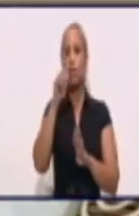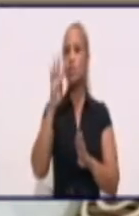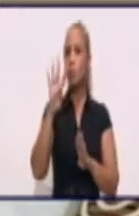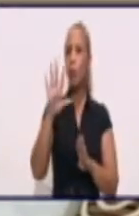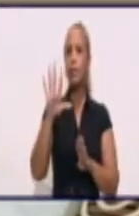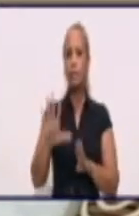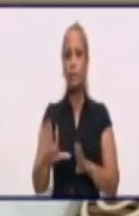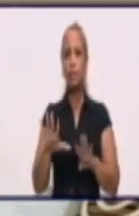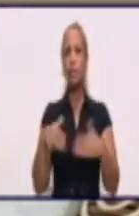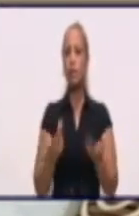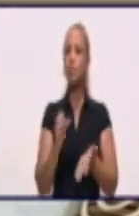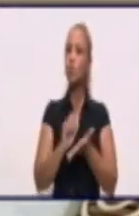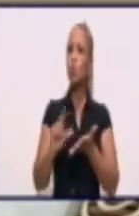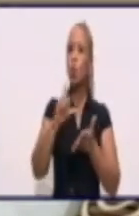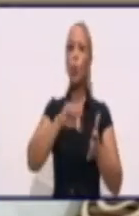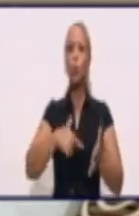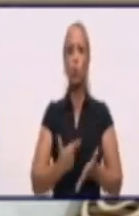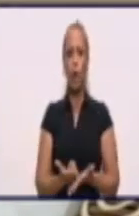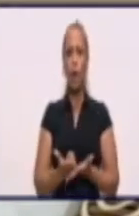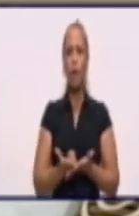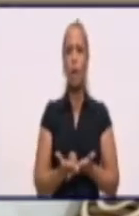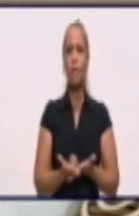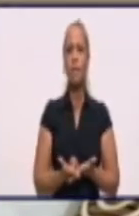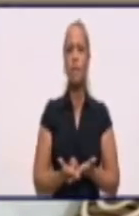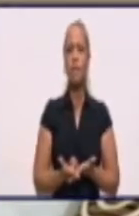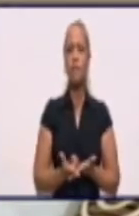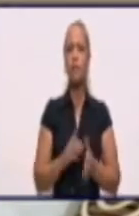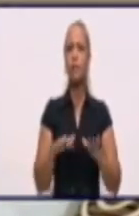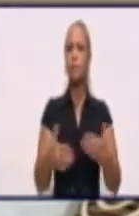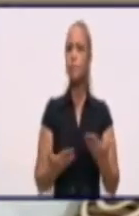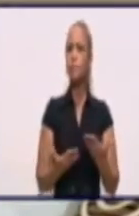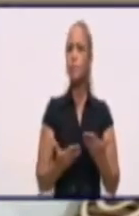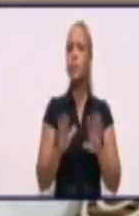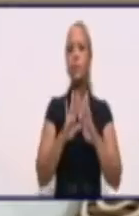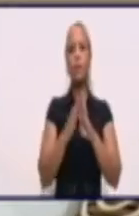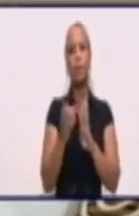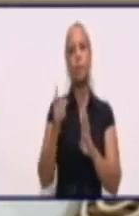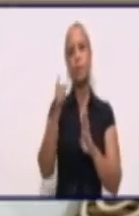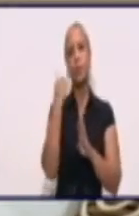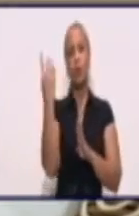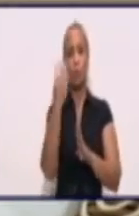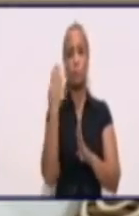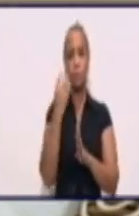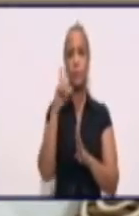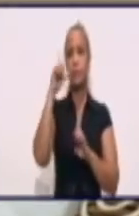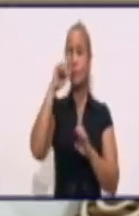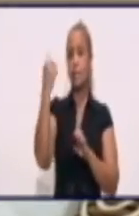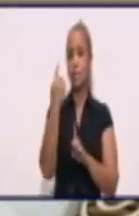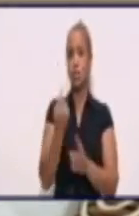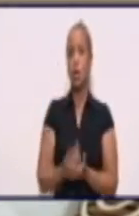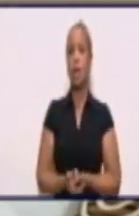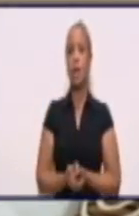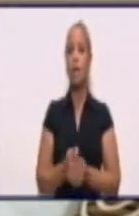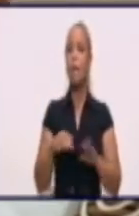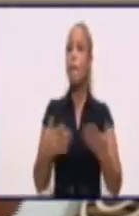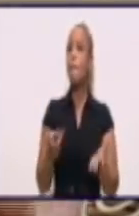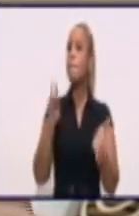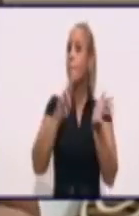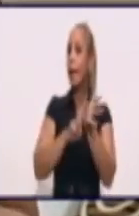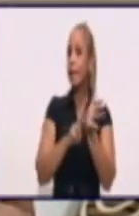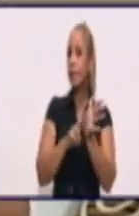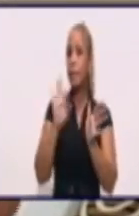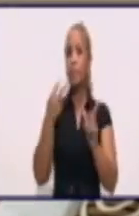saliendo el Espacio Sociocultural, que está a cargo de la Corresponsalía Nacional. Los martes, nuestro perfil histórico. Los